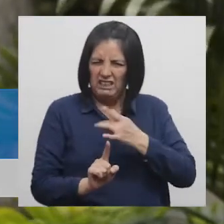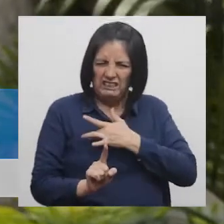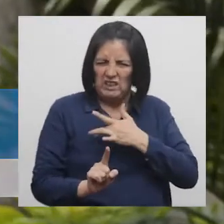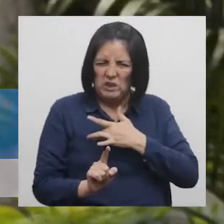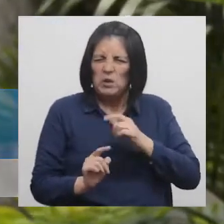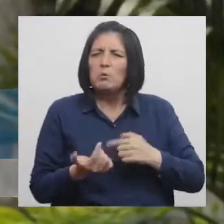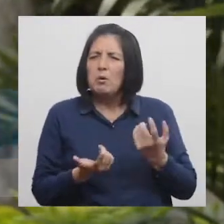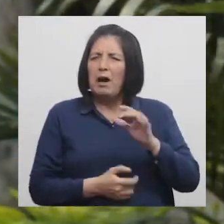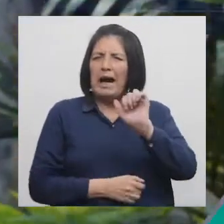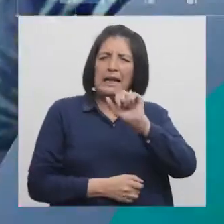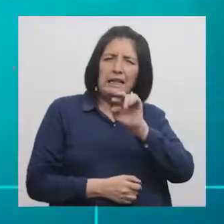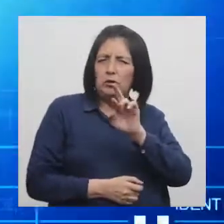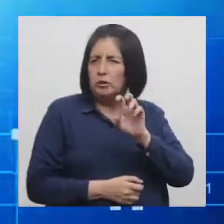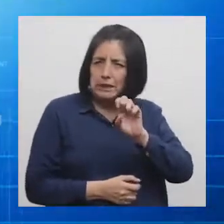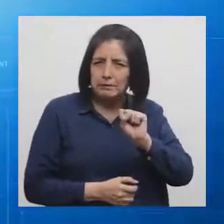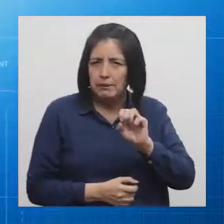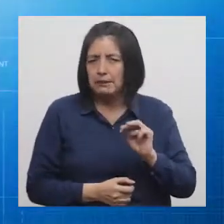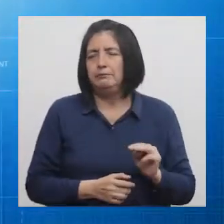aneurisma. Volvemos.